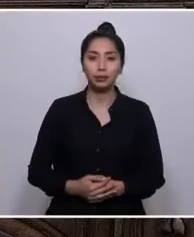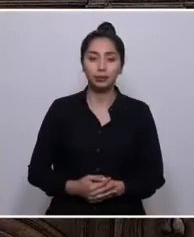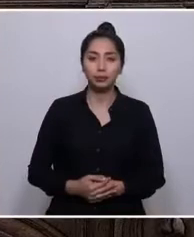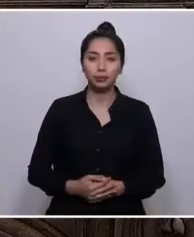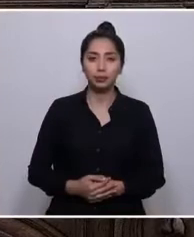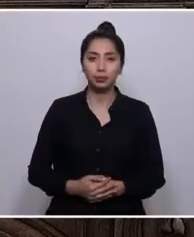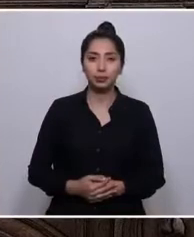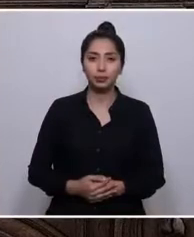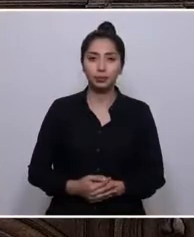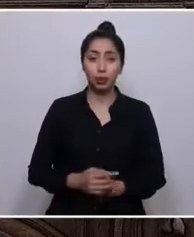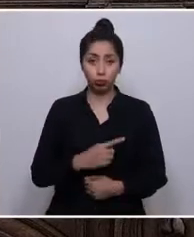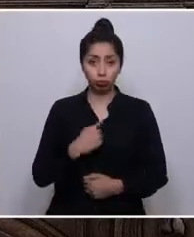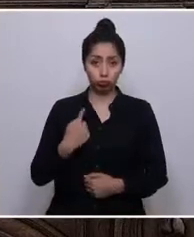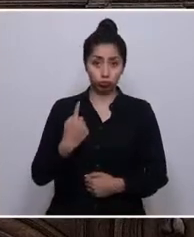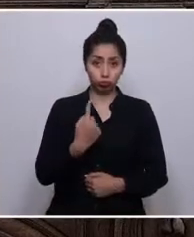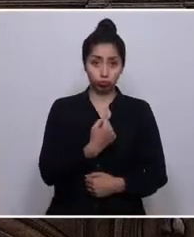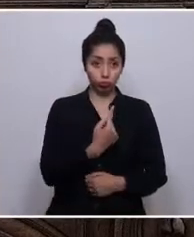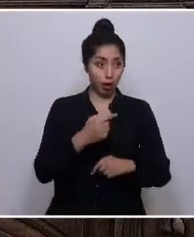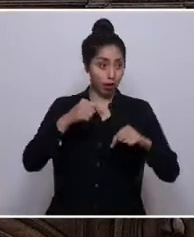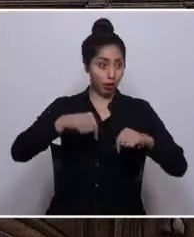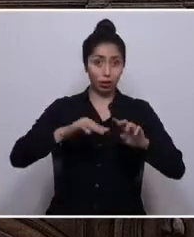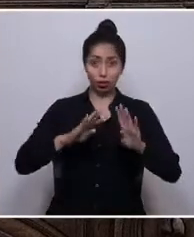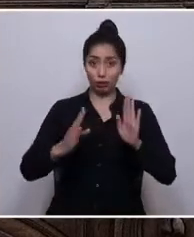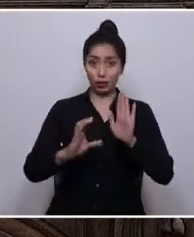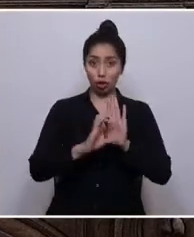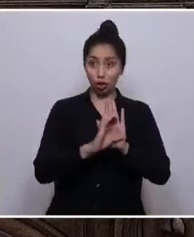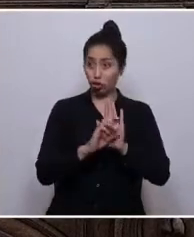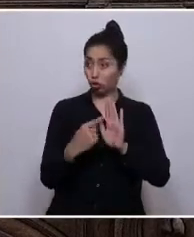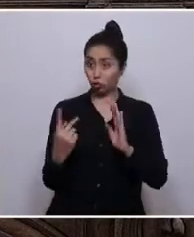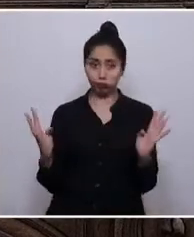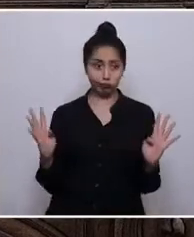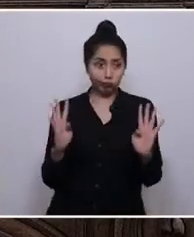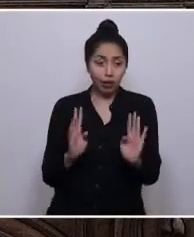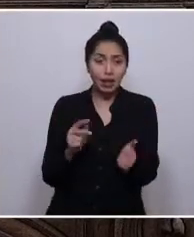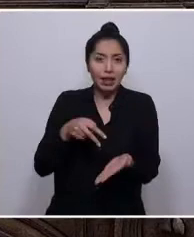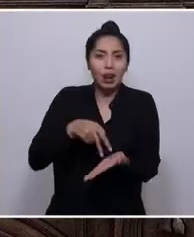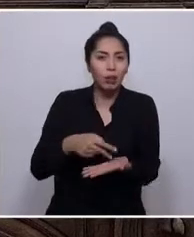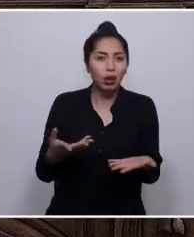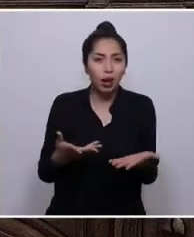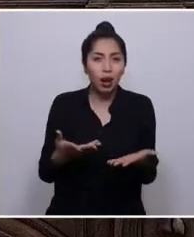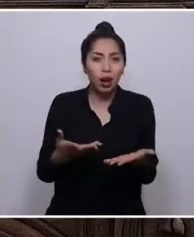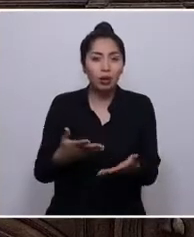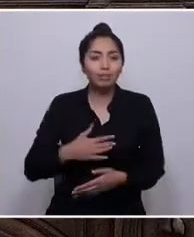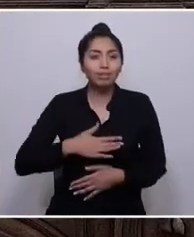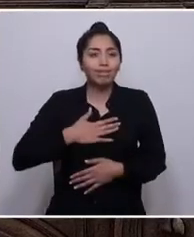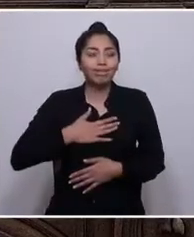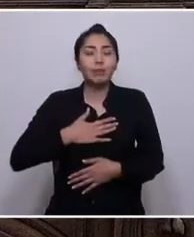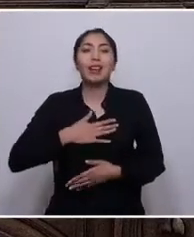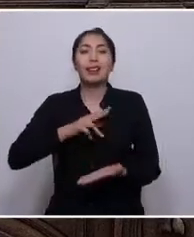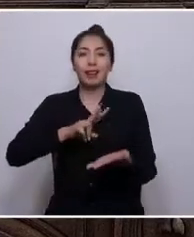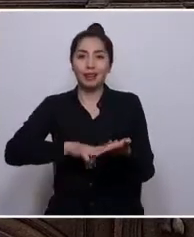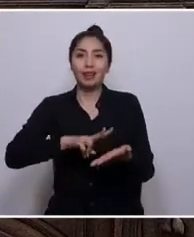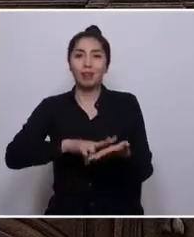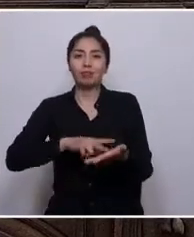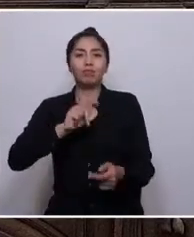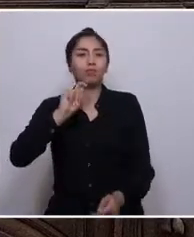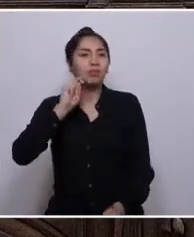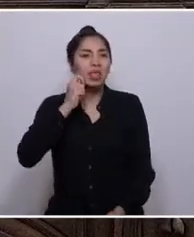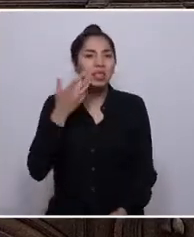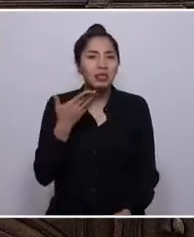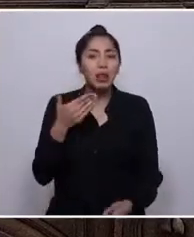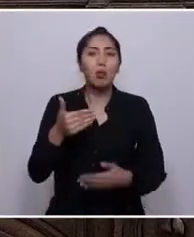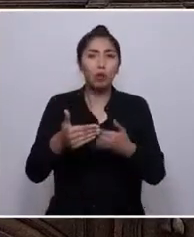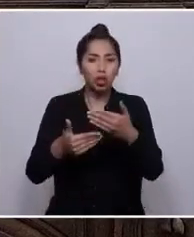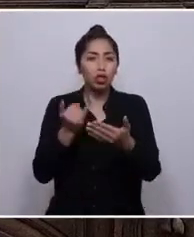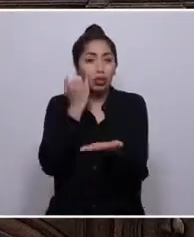Llegamos a esta convención con el sentido de realidad que significa un proceso institucional